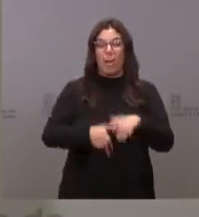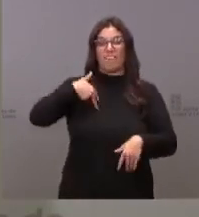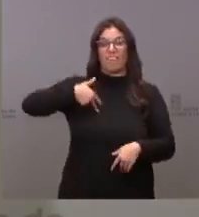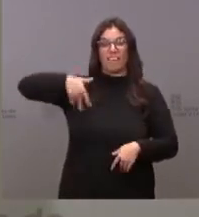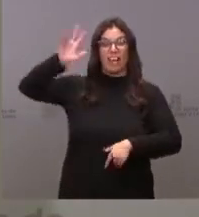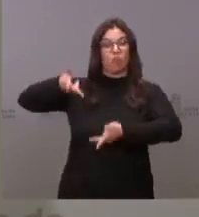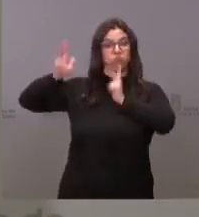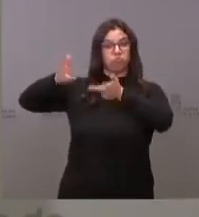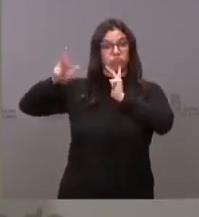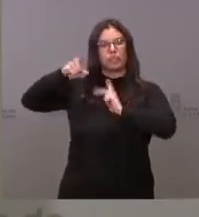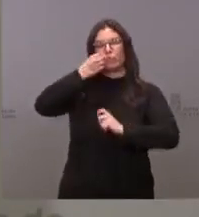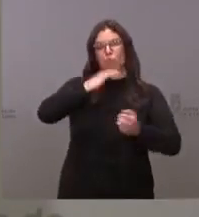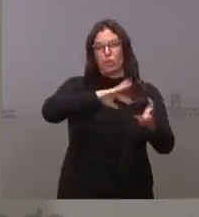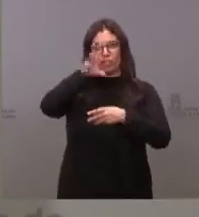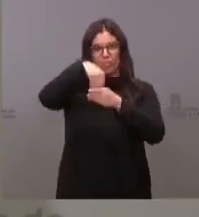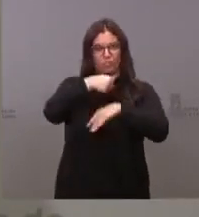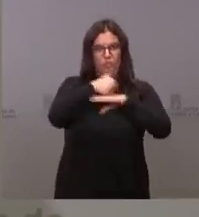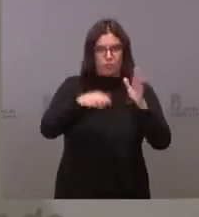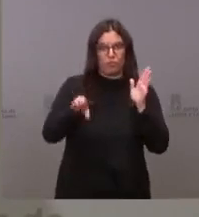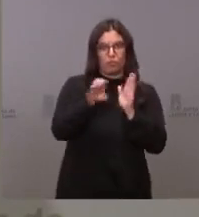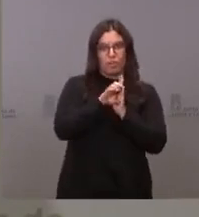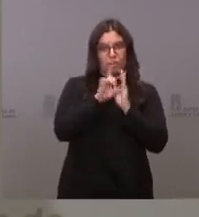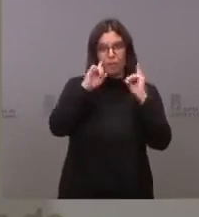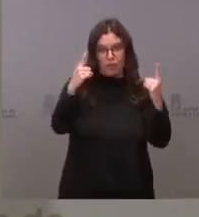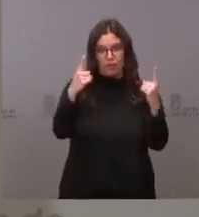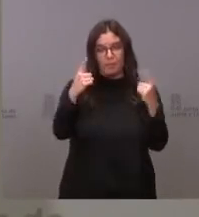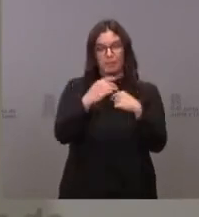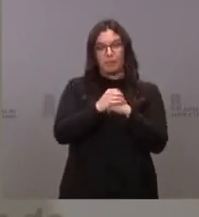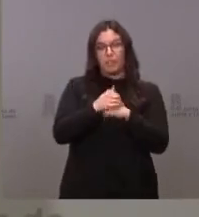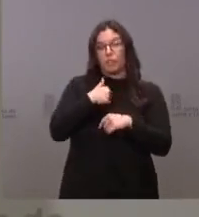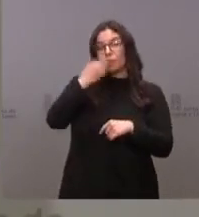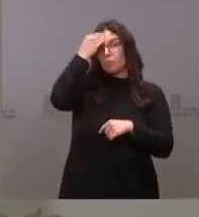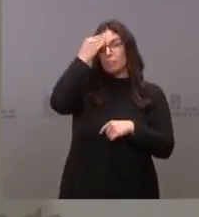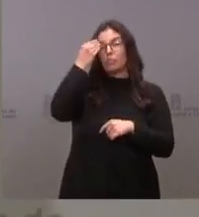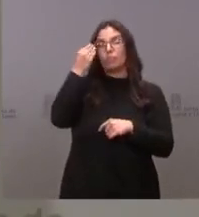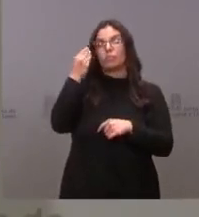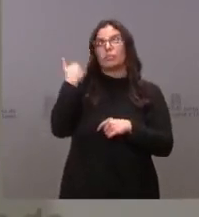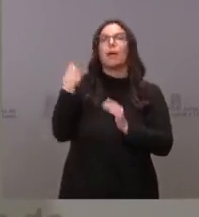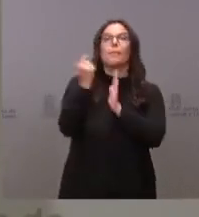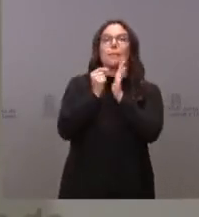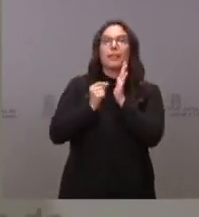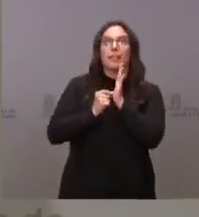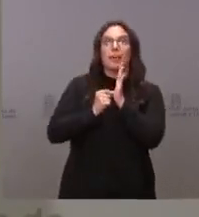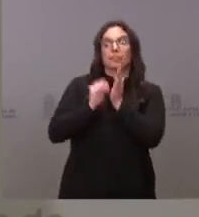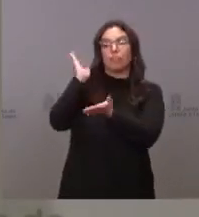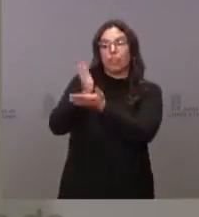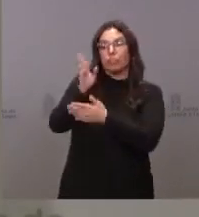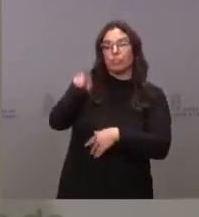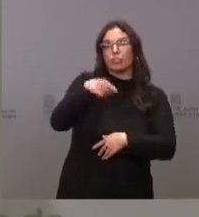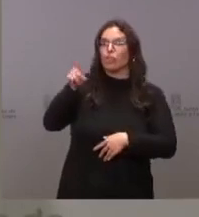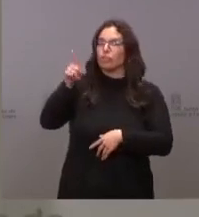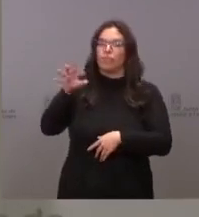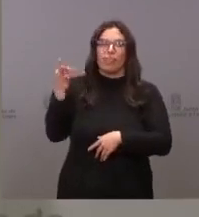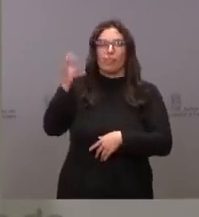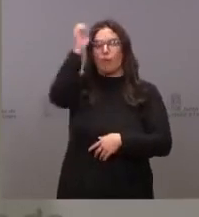es una buena noticia. Y, desde luego, creo que la valoración de las medidas que se tienen que tomar la tiene que hacer el Grupo